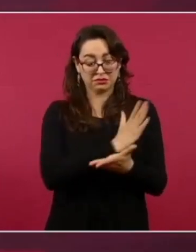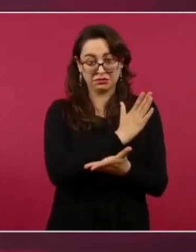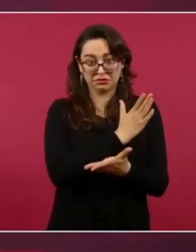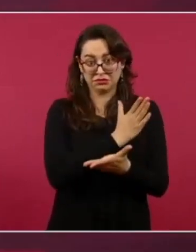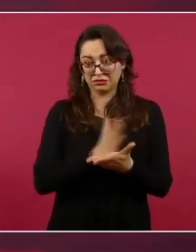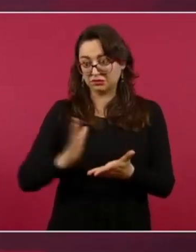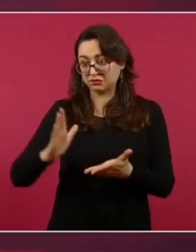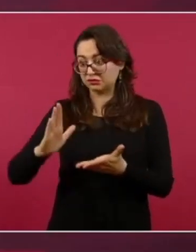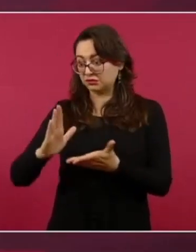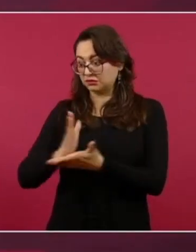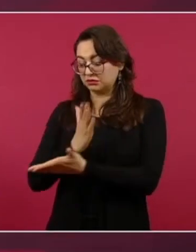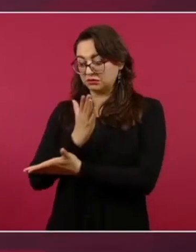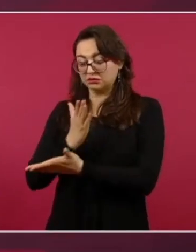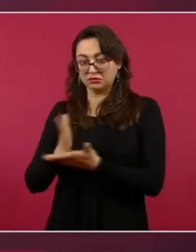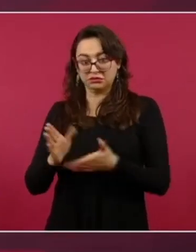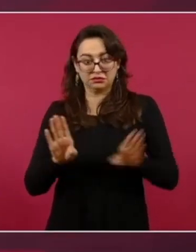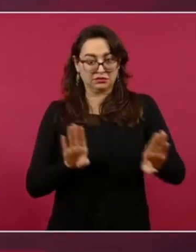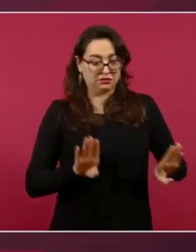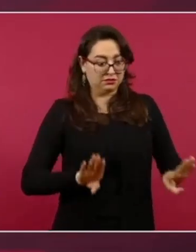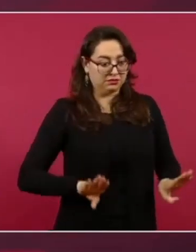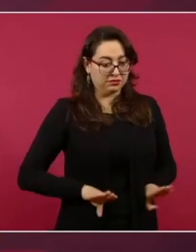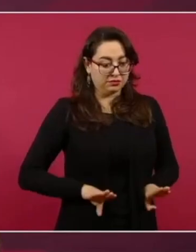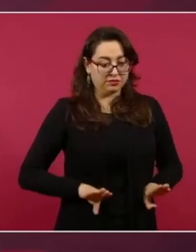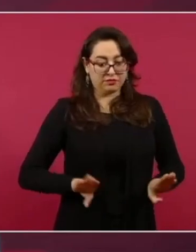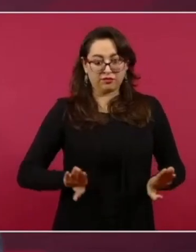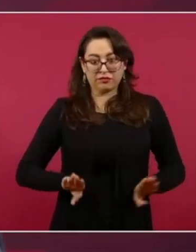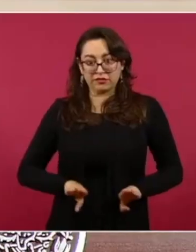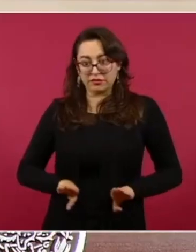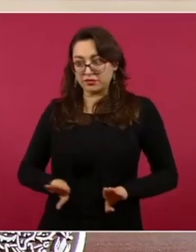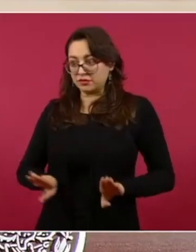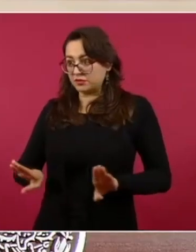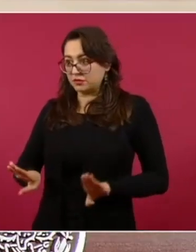no cada partido tiene su programa de acción?